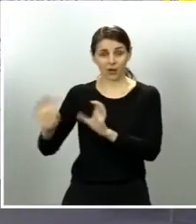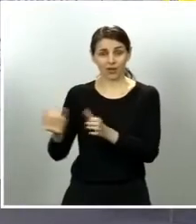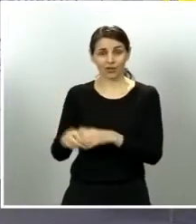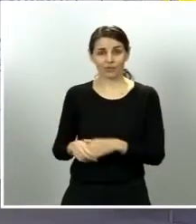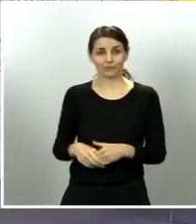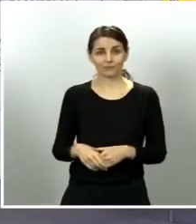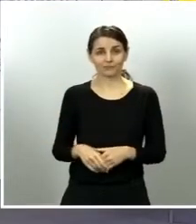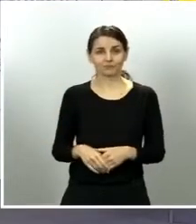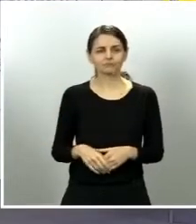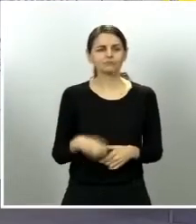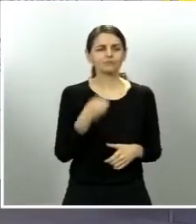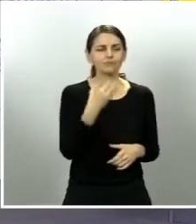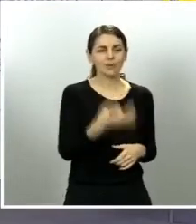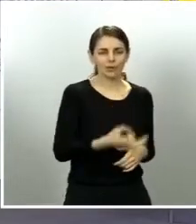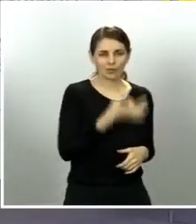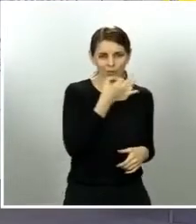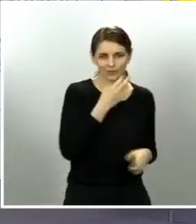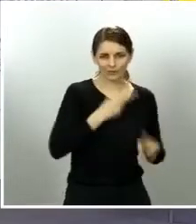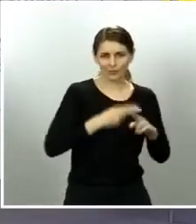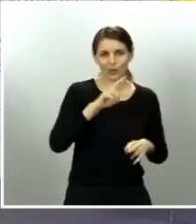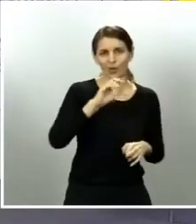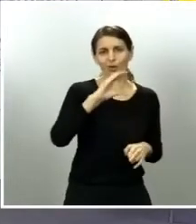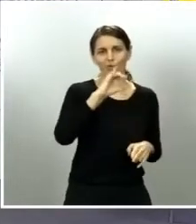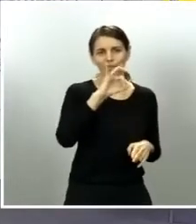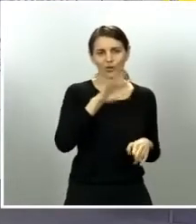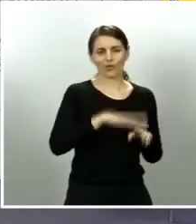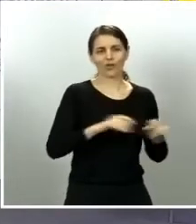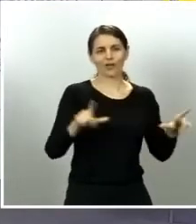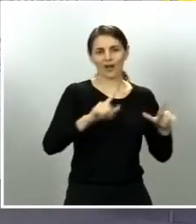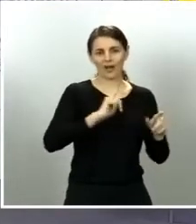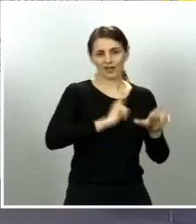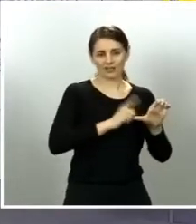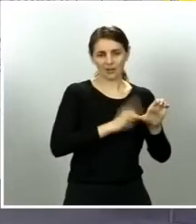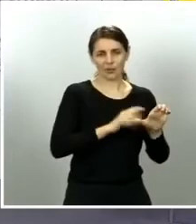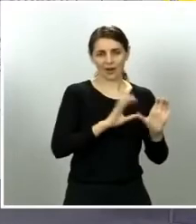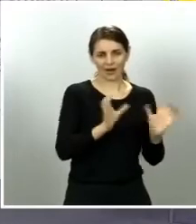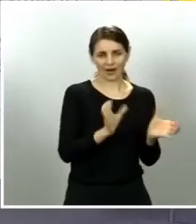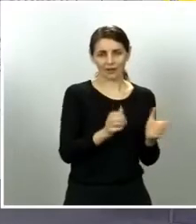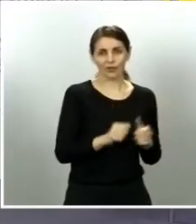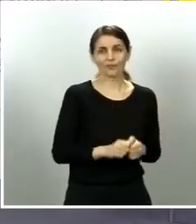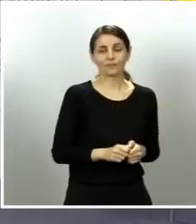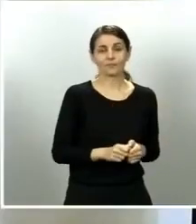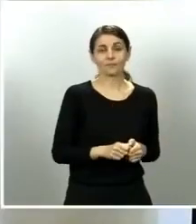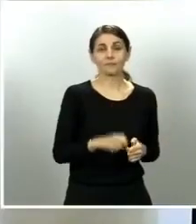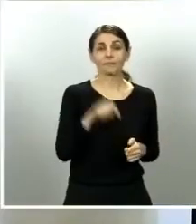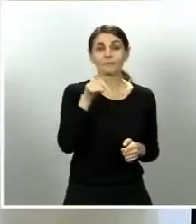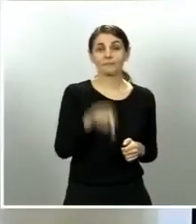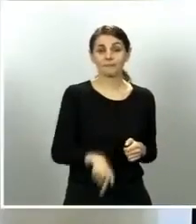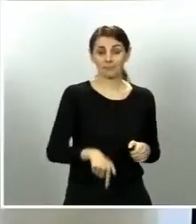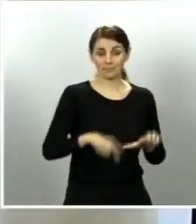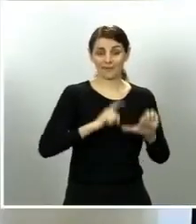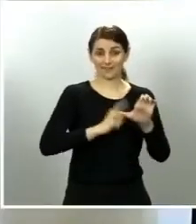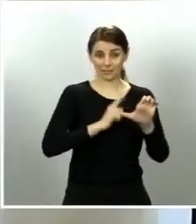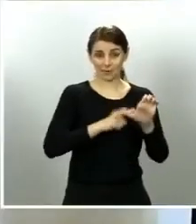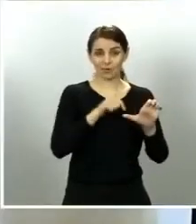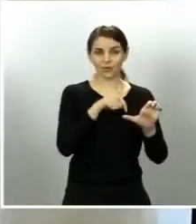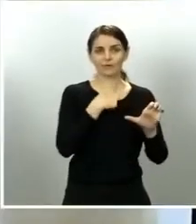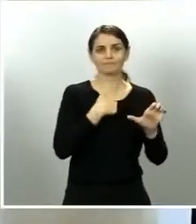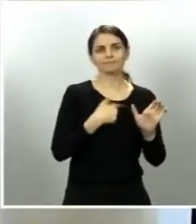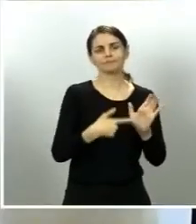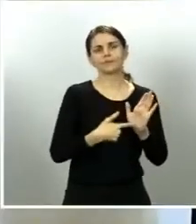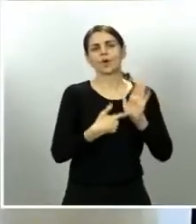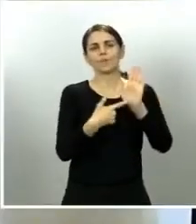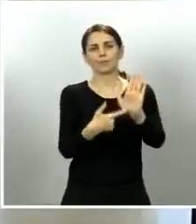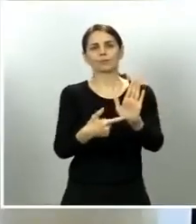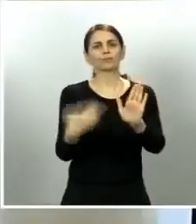ministro soy rocío cuervas de canal extremadura radio desde aquí desde extremadura se ha propuesto que este fin de semana las salidas